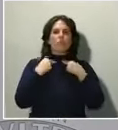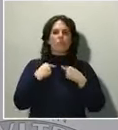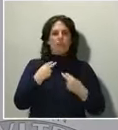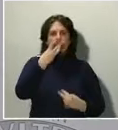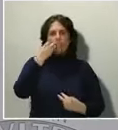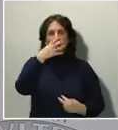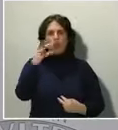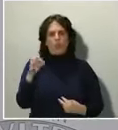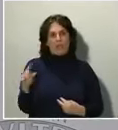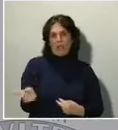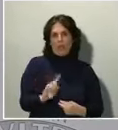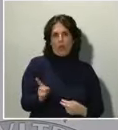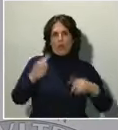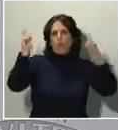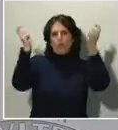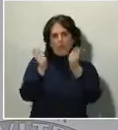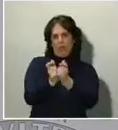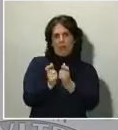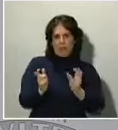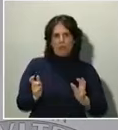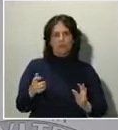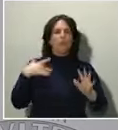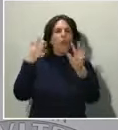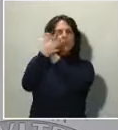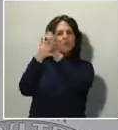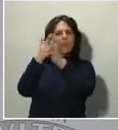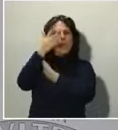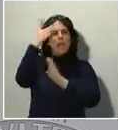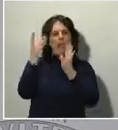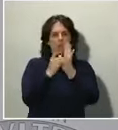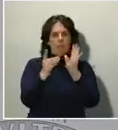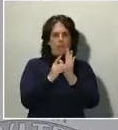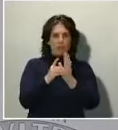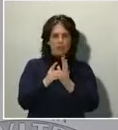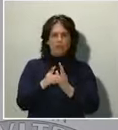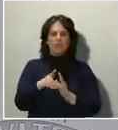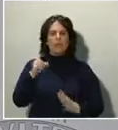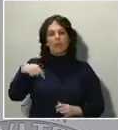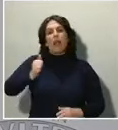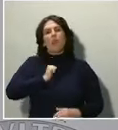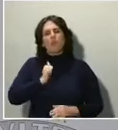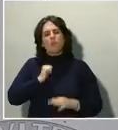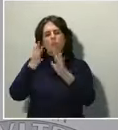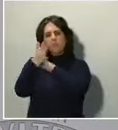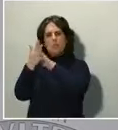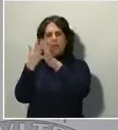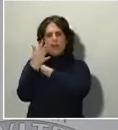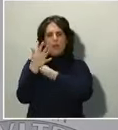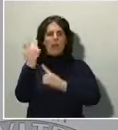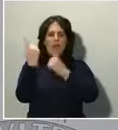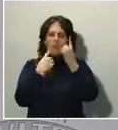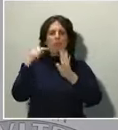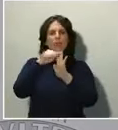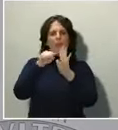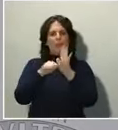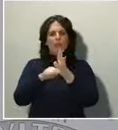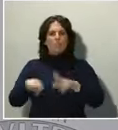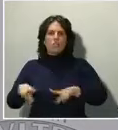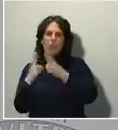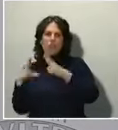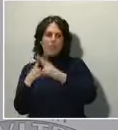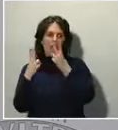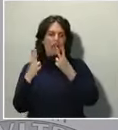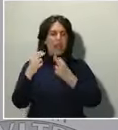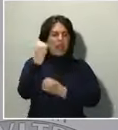explicar el real decreto del estado de alarma y también aprovechar para explicar algunas de las medidas tanto sociales como económicas que venimos